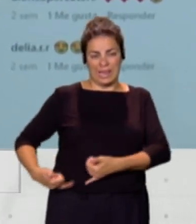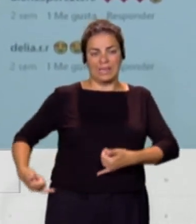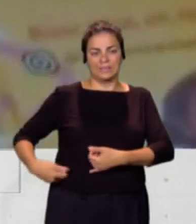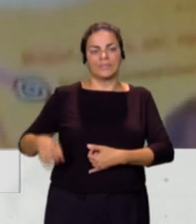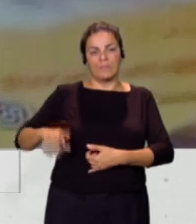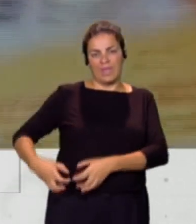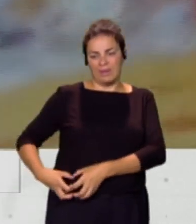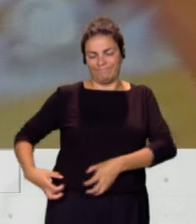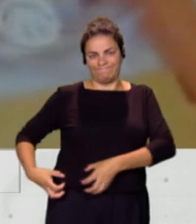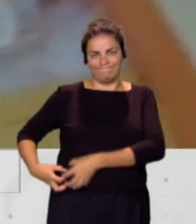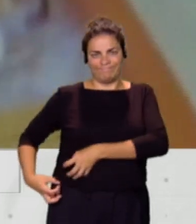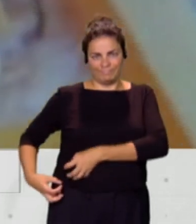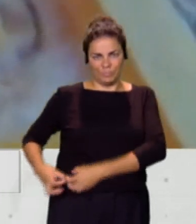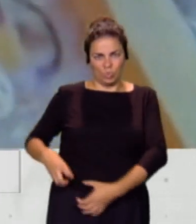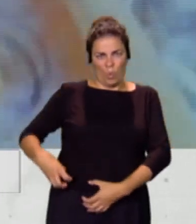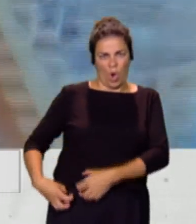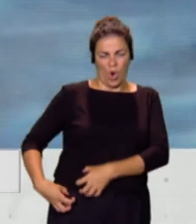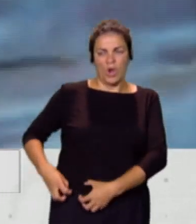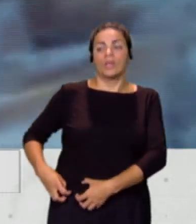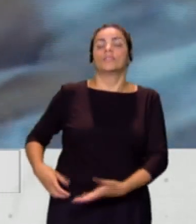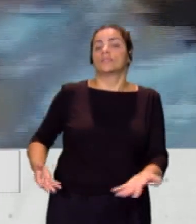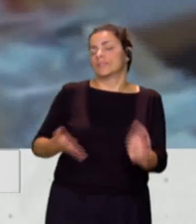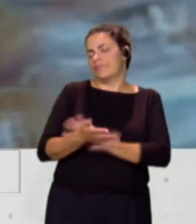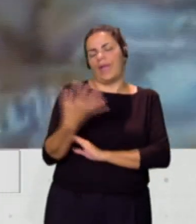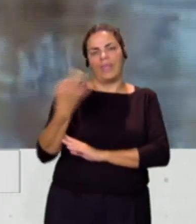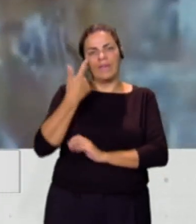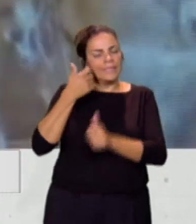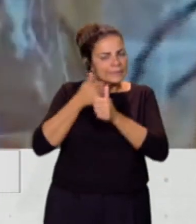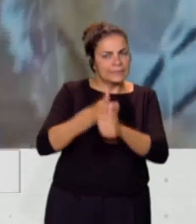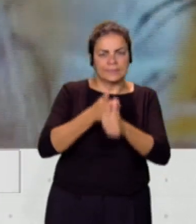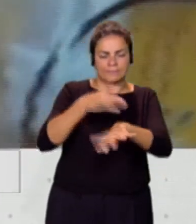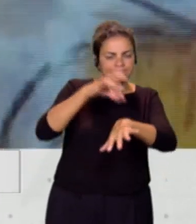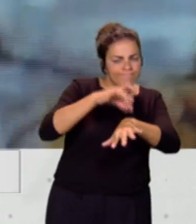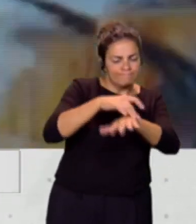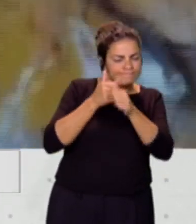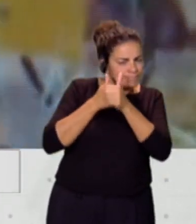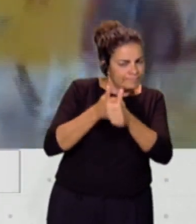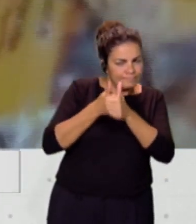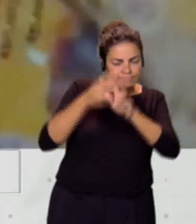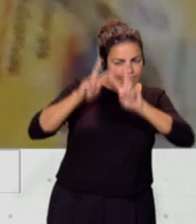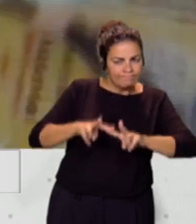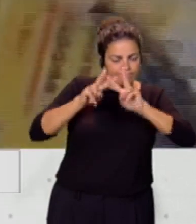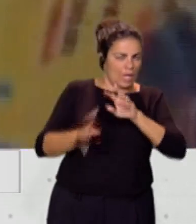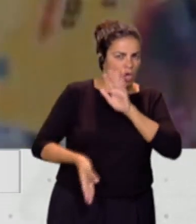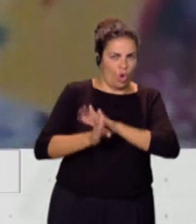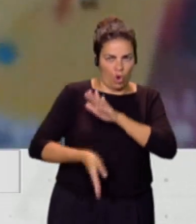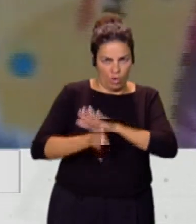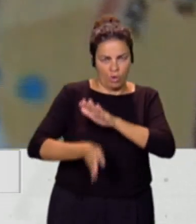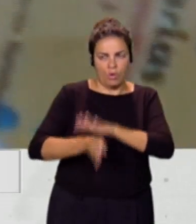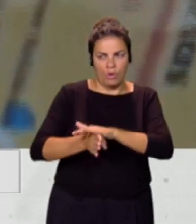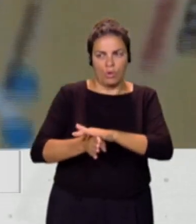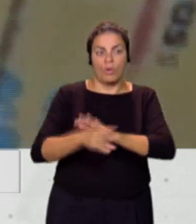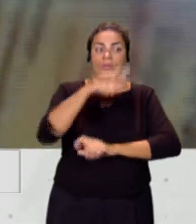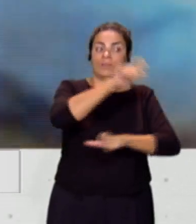lleva un seguimiento continuo de varios especialistas, tanto